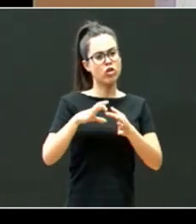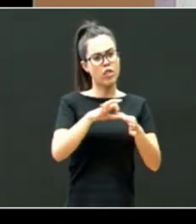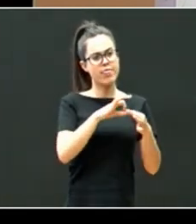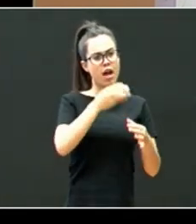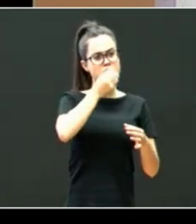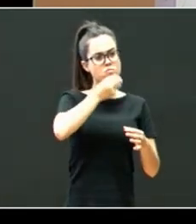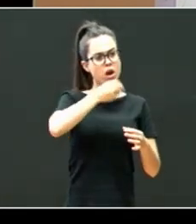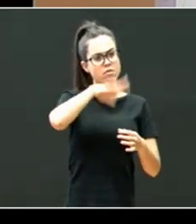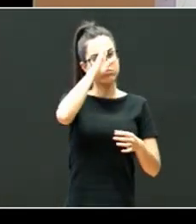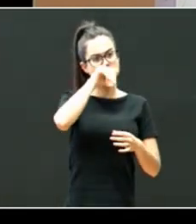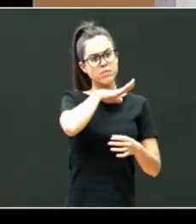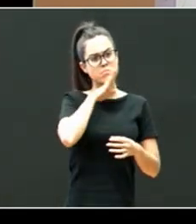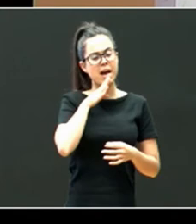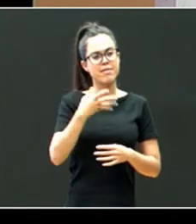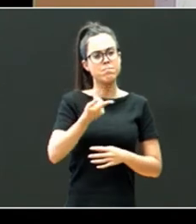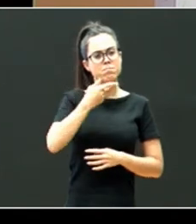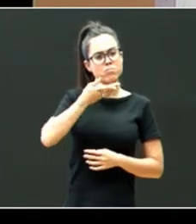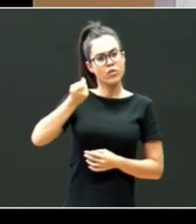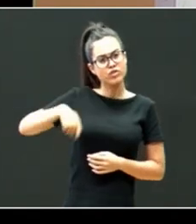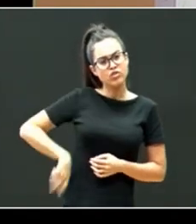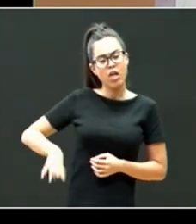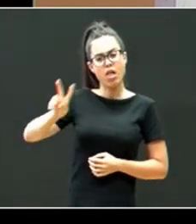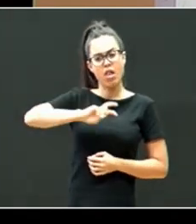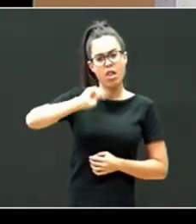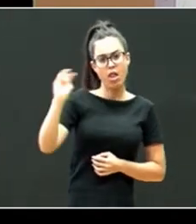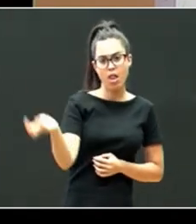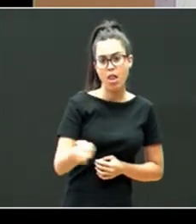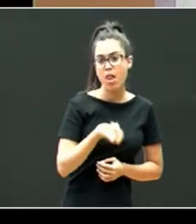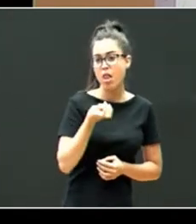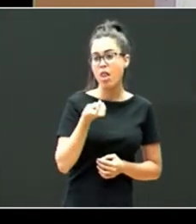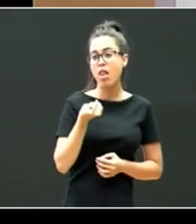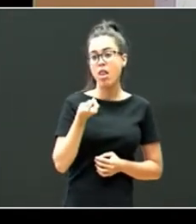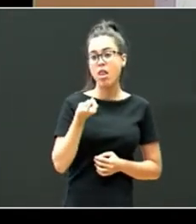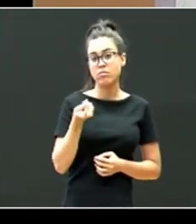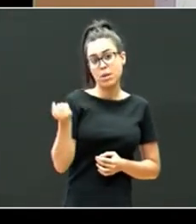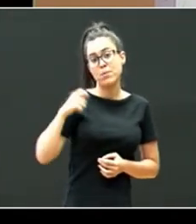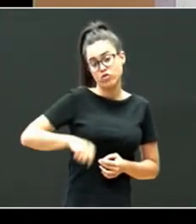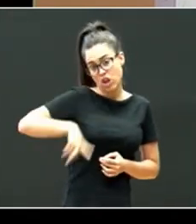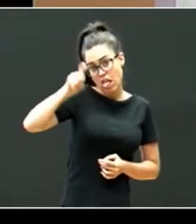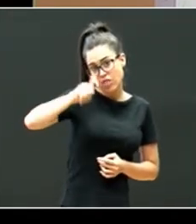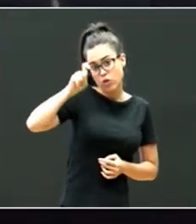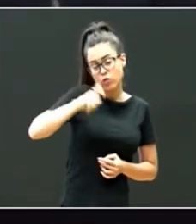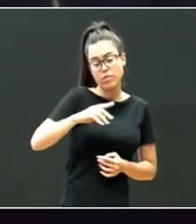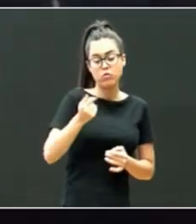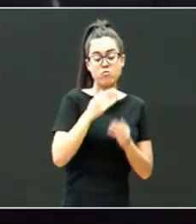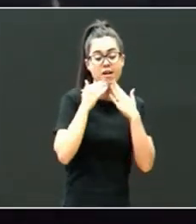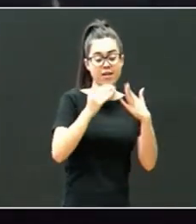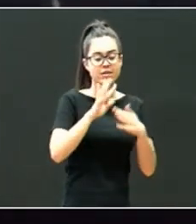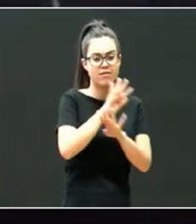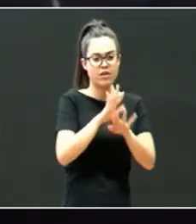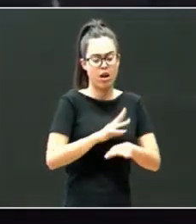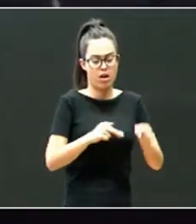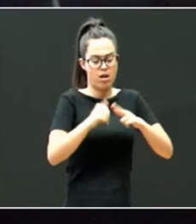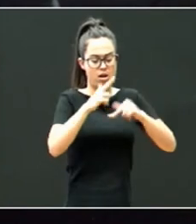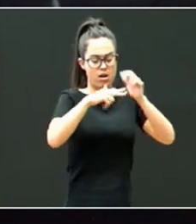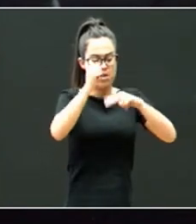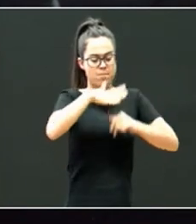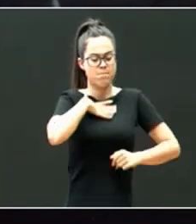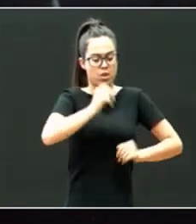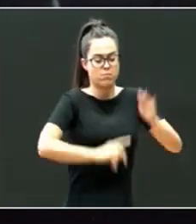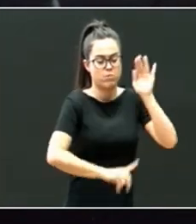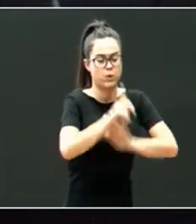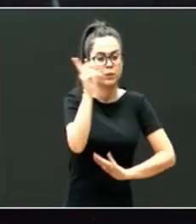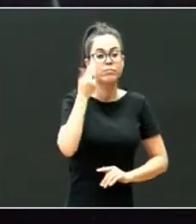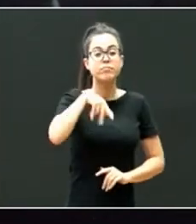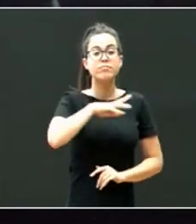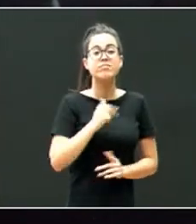formado por los padres los profesionales y los profesionales también de la educación entonces este vídeo viene a resaltar un poquito de eso y lo